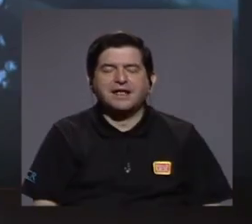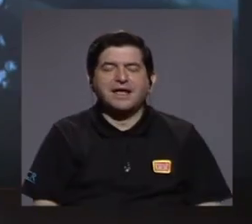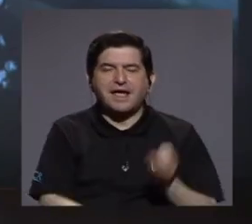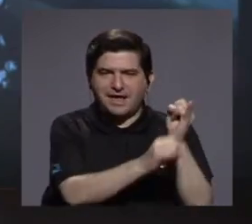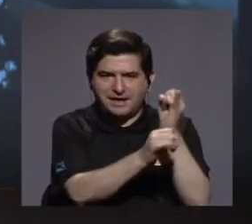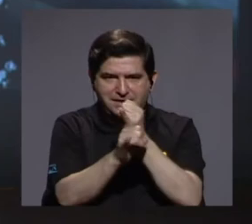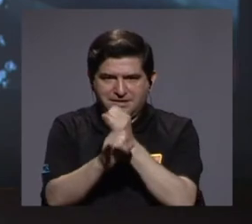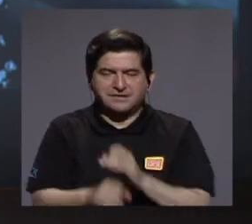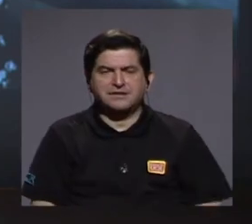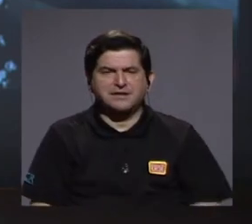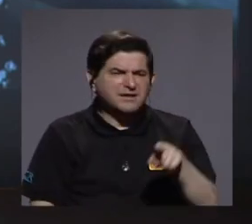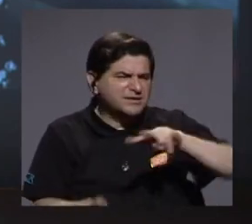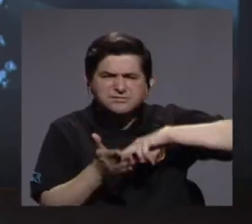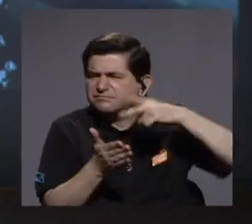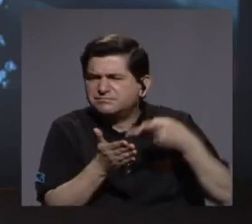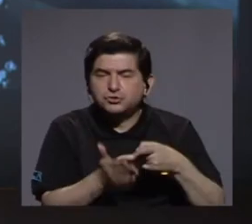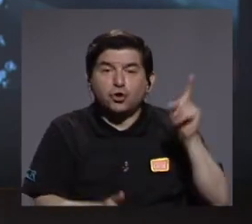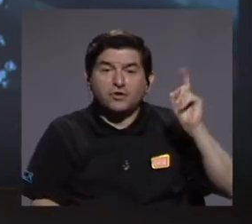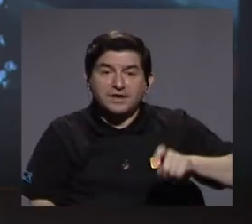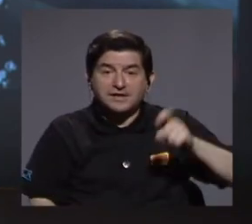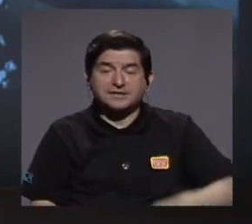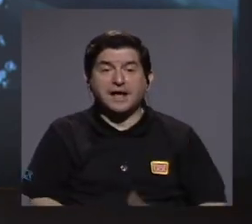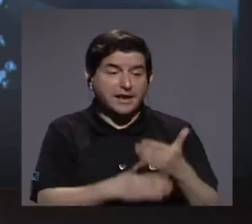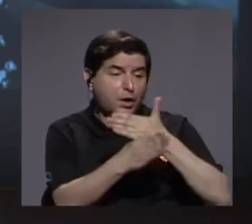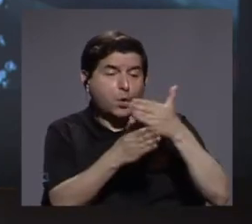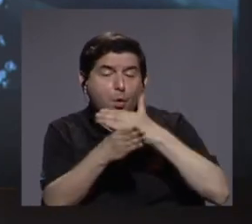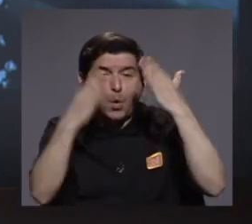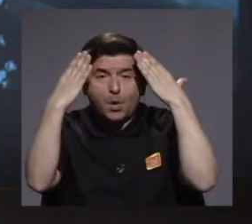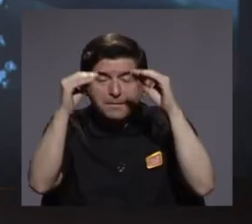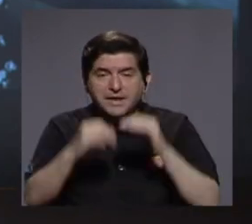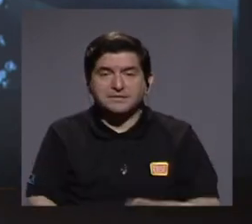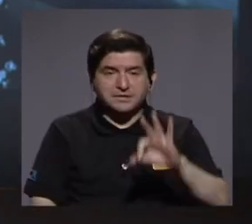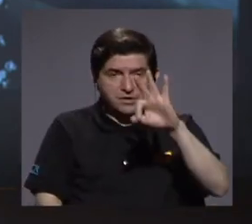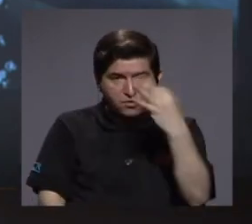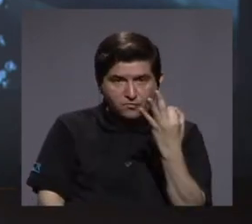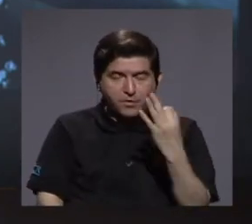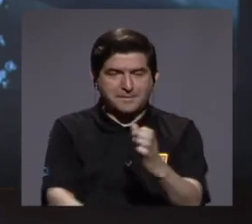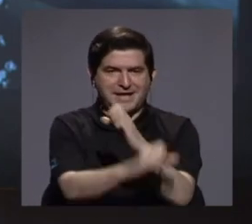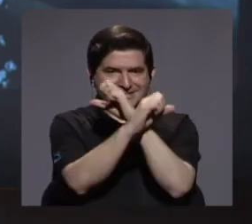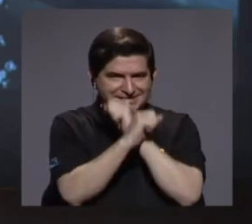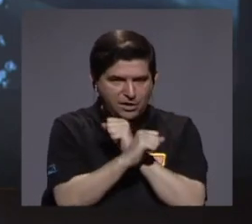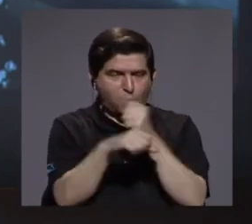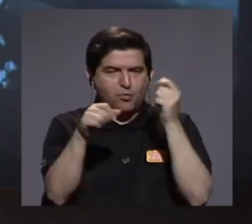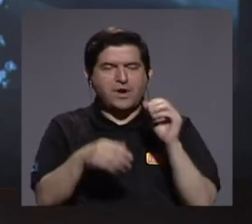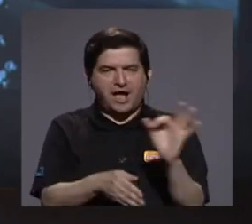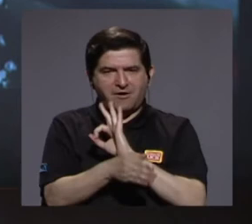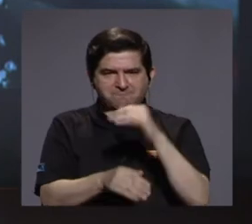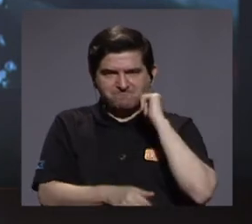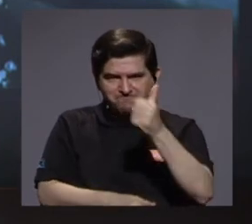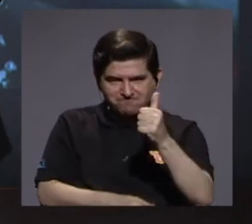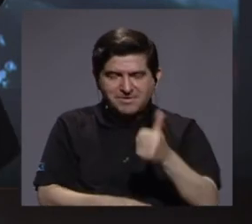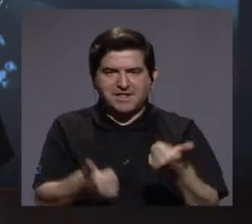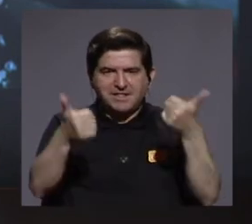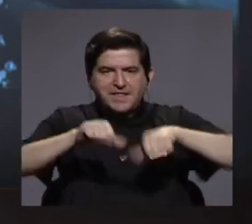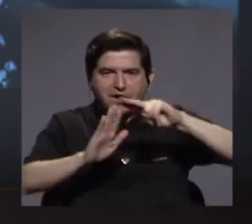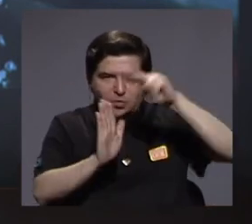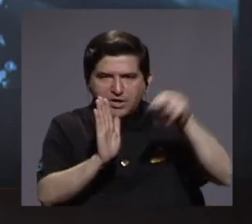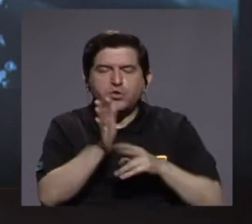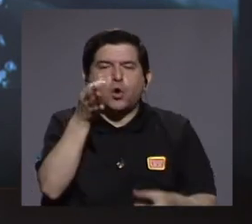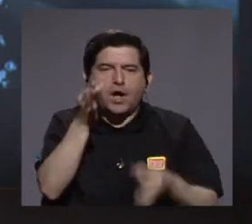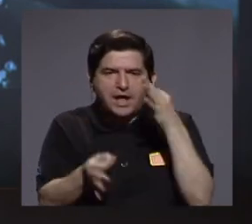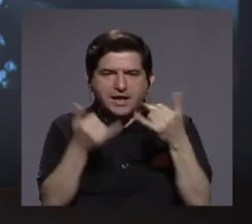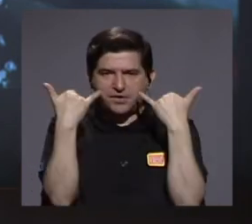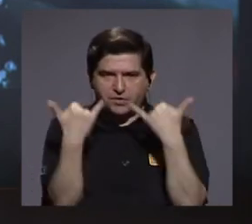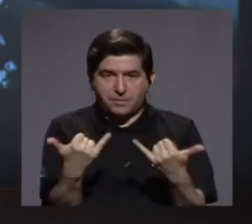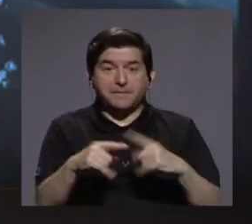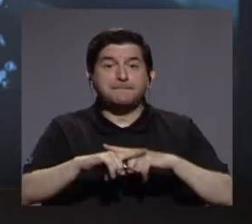interoperabilidad en las instituciones donde ocupamos que se comparta la información de una manera segura, eficiente, acorde a la normativa jurídica